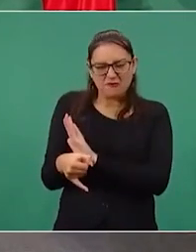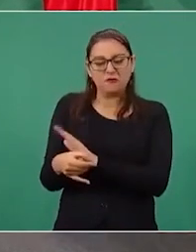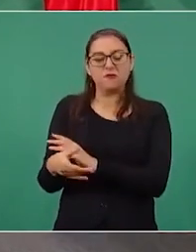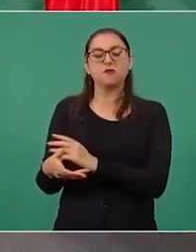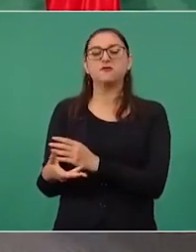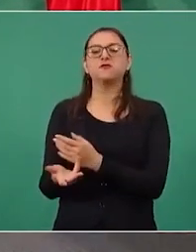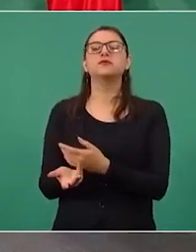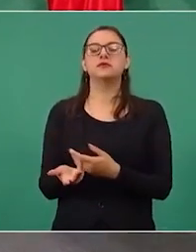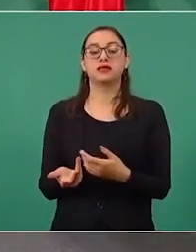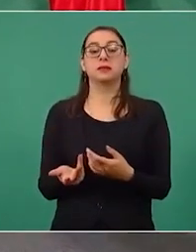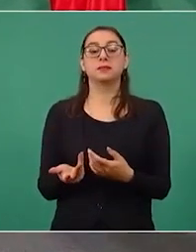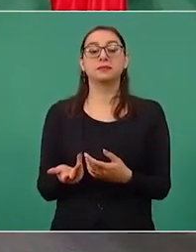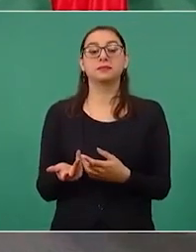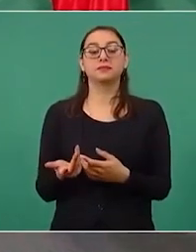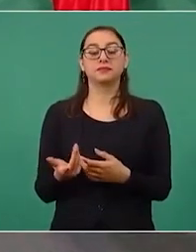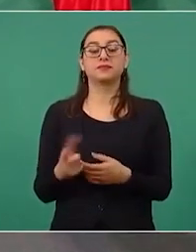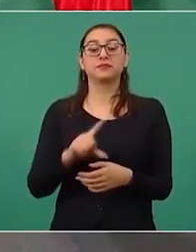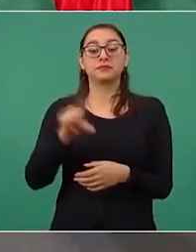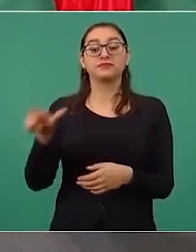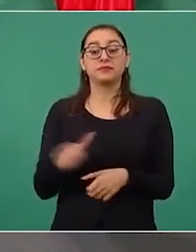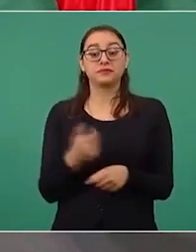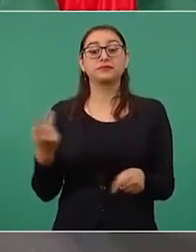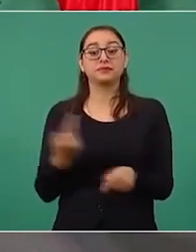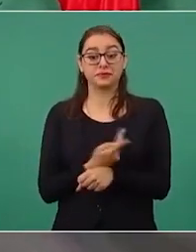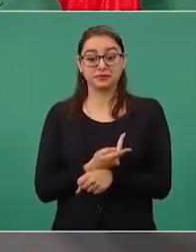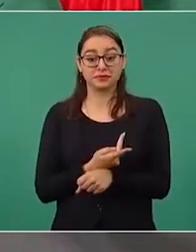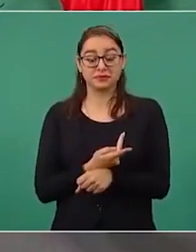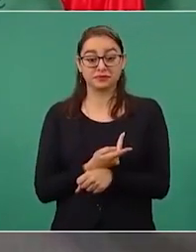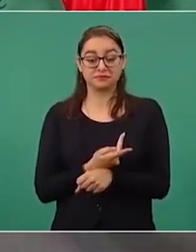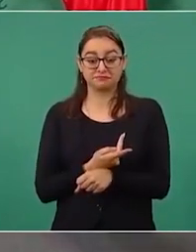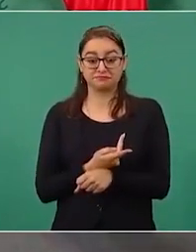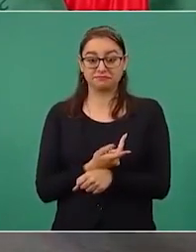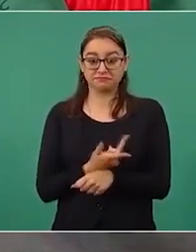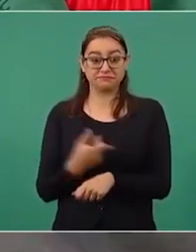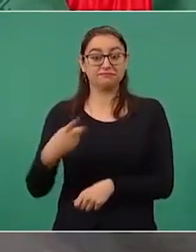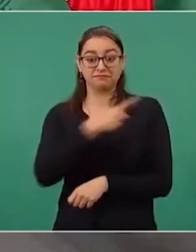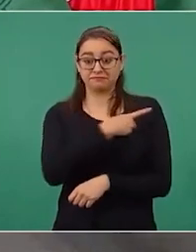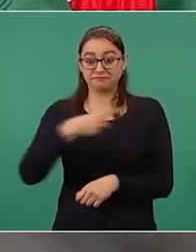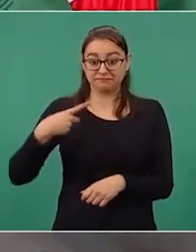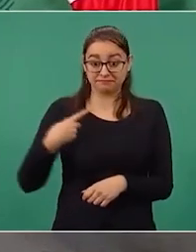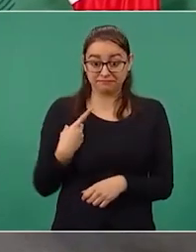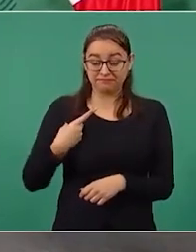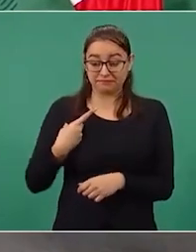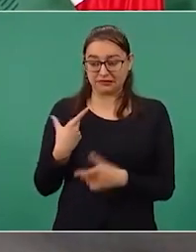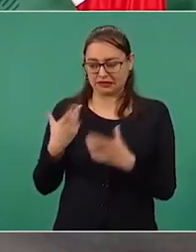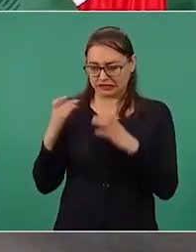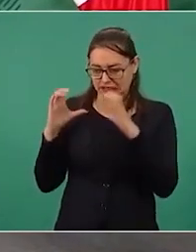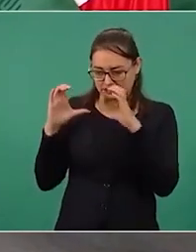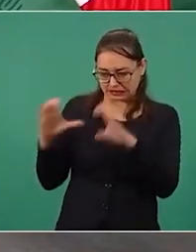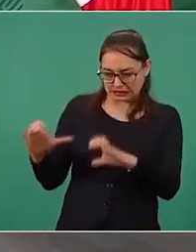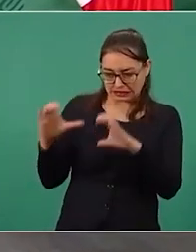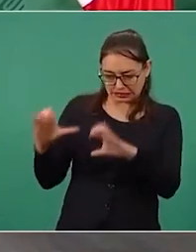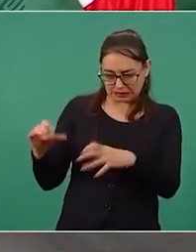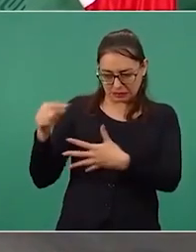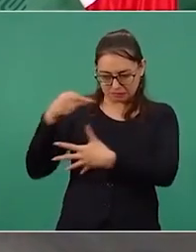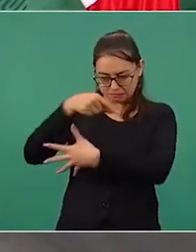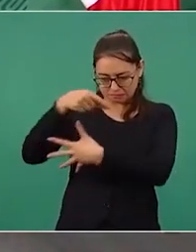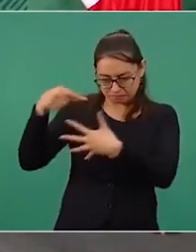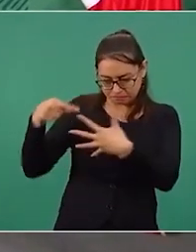Y pues hay mucho cuidado y es